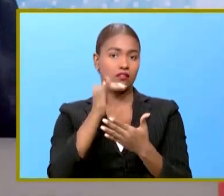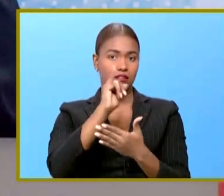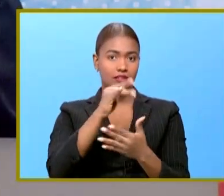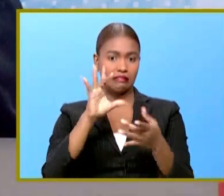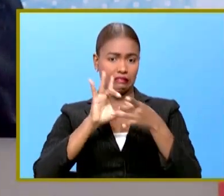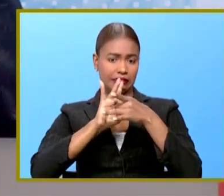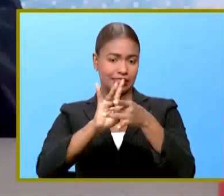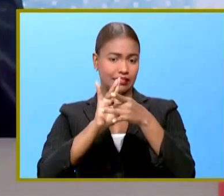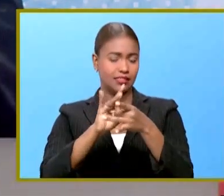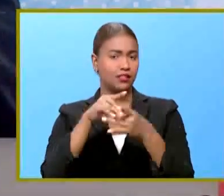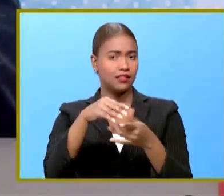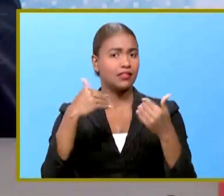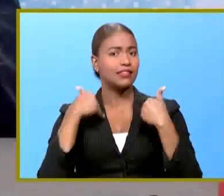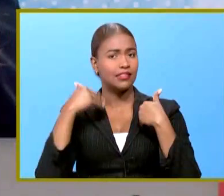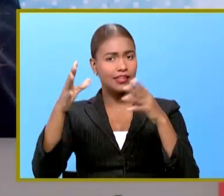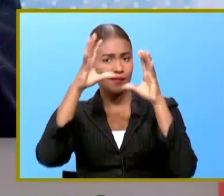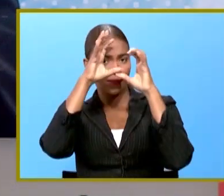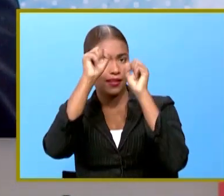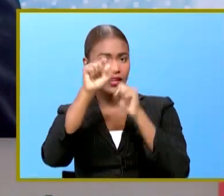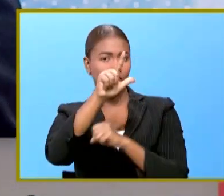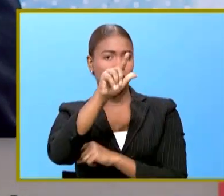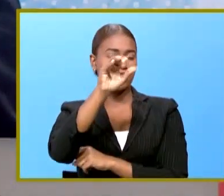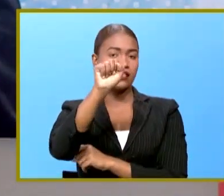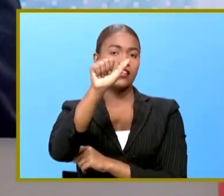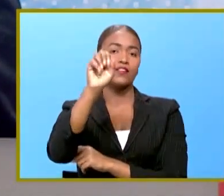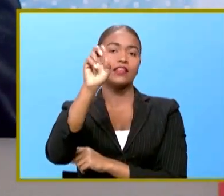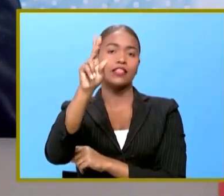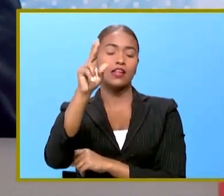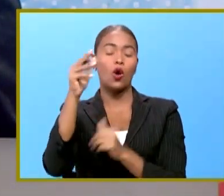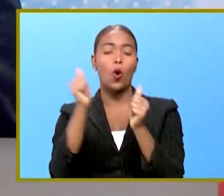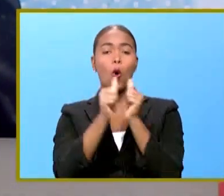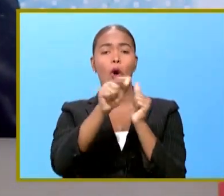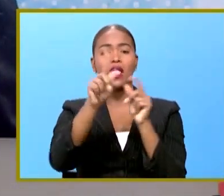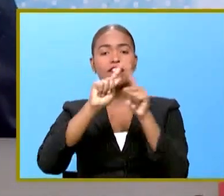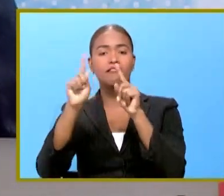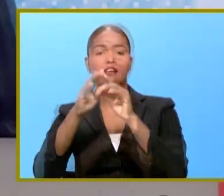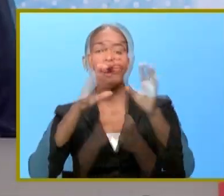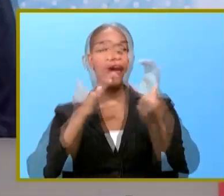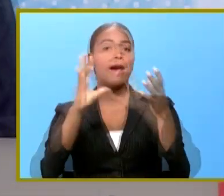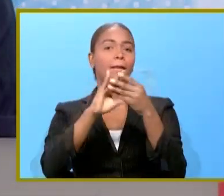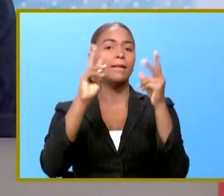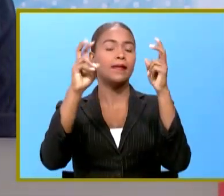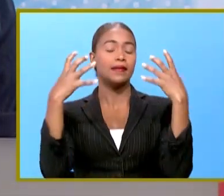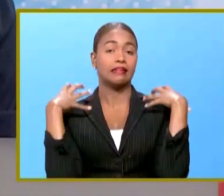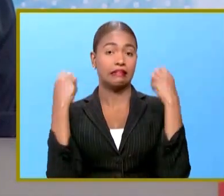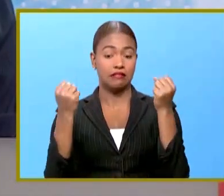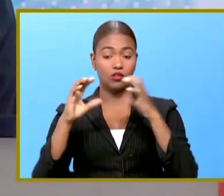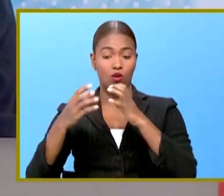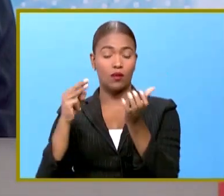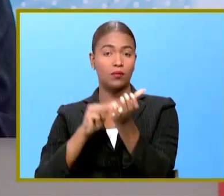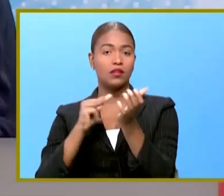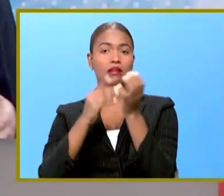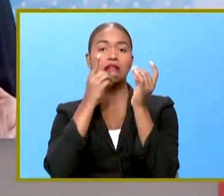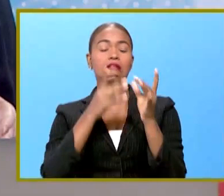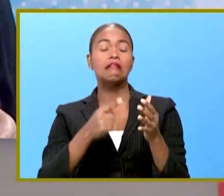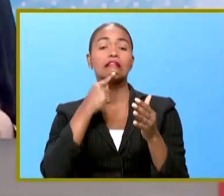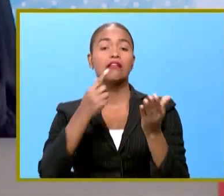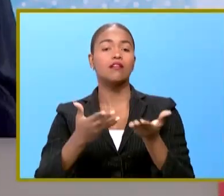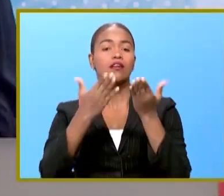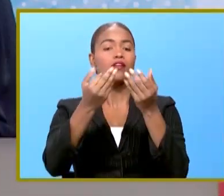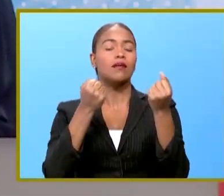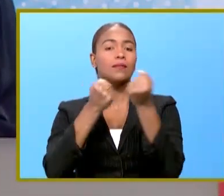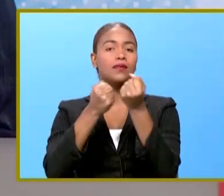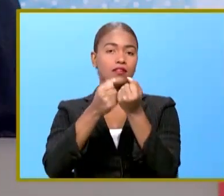acercamiento que ha tenido el mandatario Luis Abinader con los distintos medios de comunicación el colegio médico dominicano garantiza